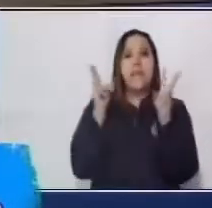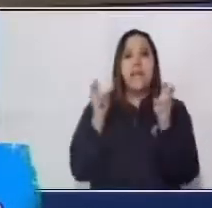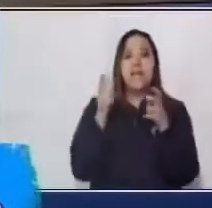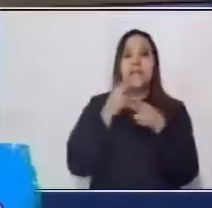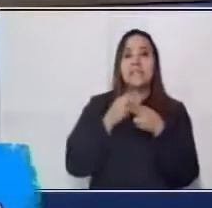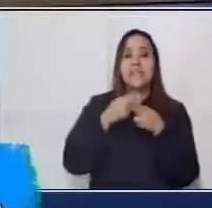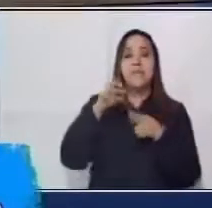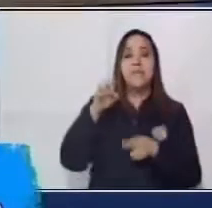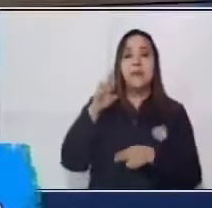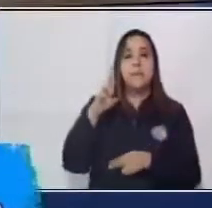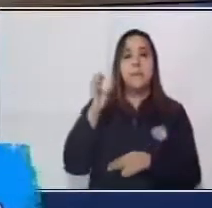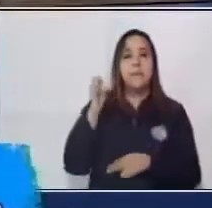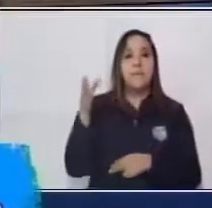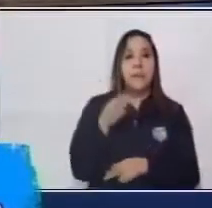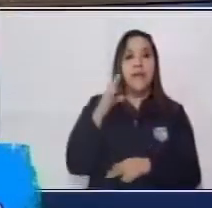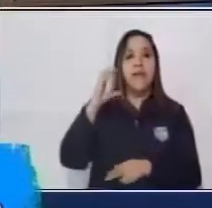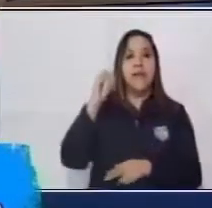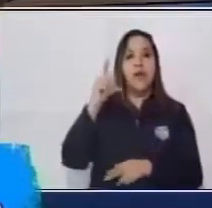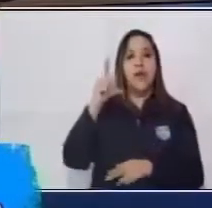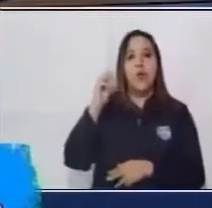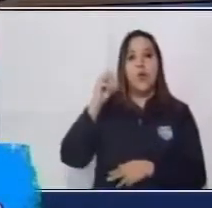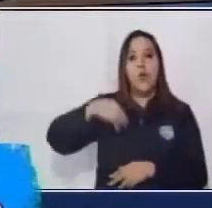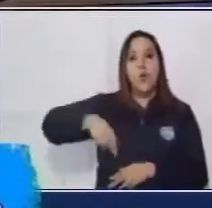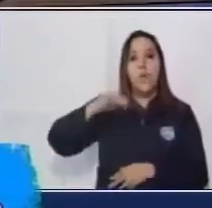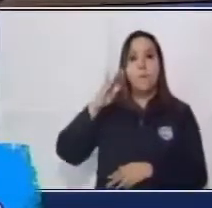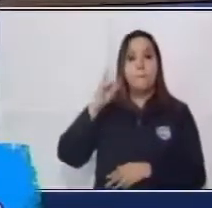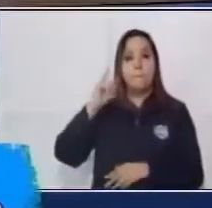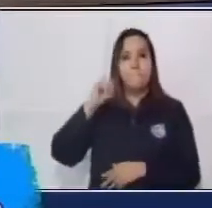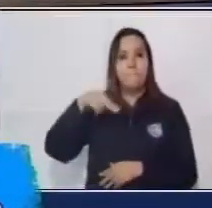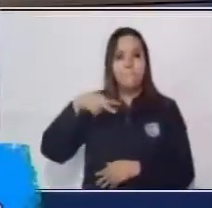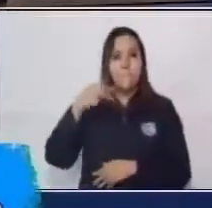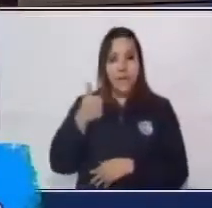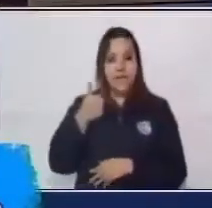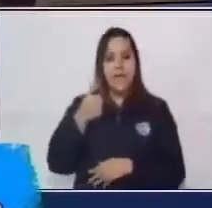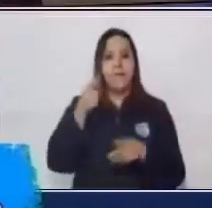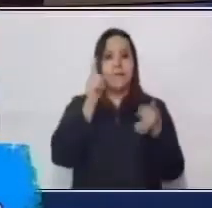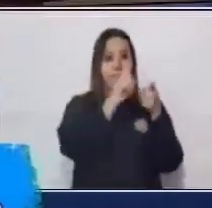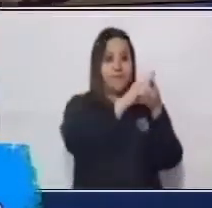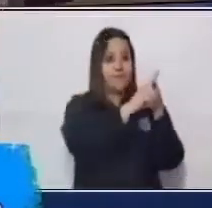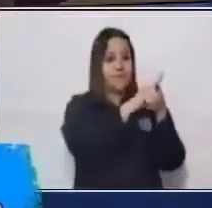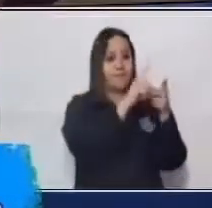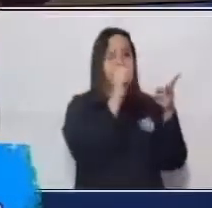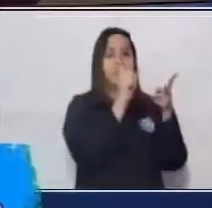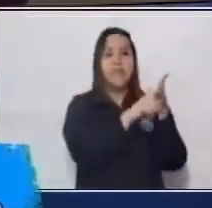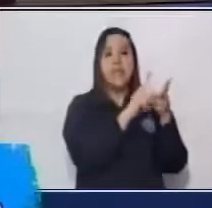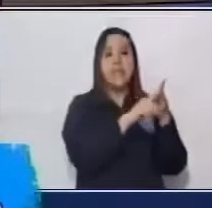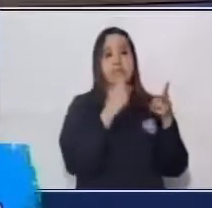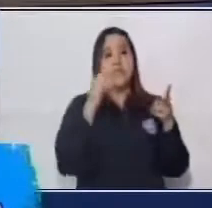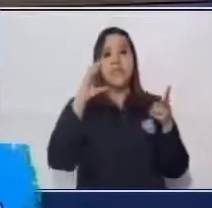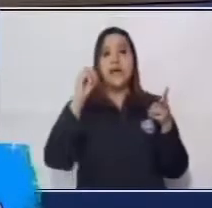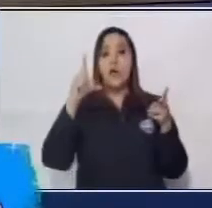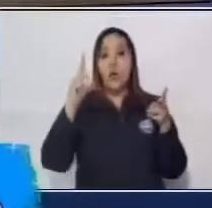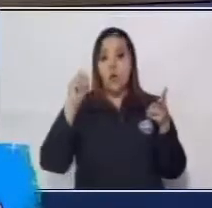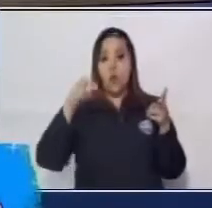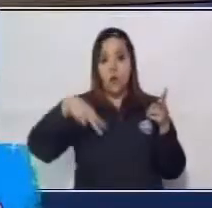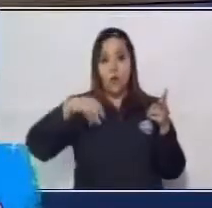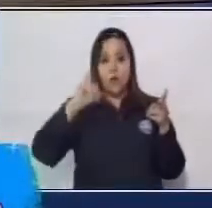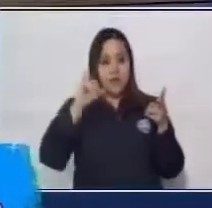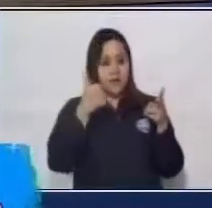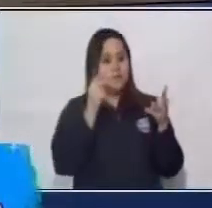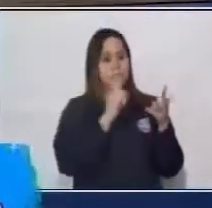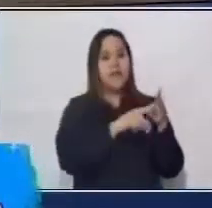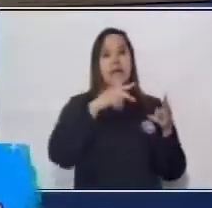acá. Literatura precolombina, seguidamente va a venir de la colonia, el